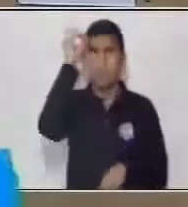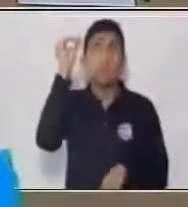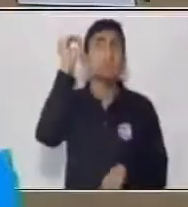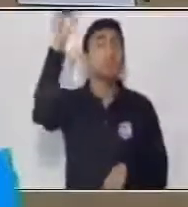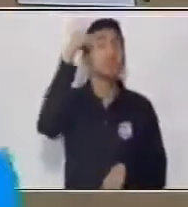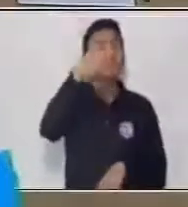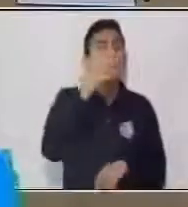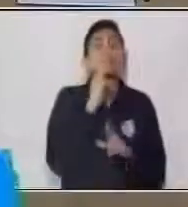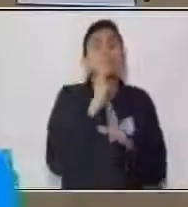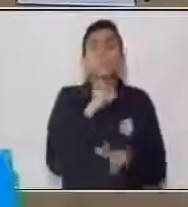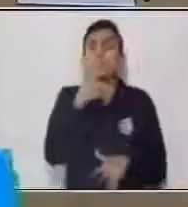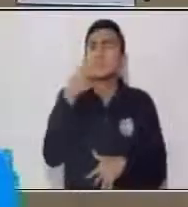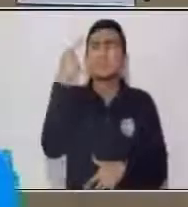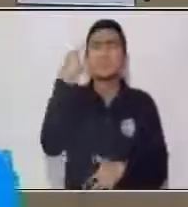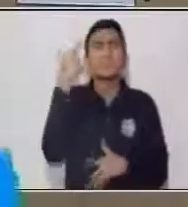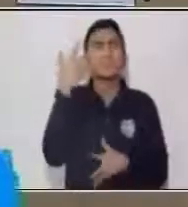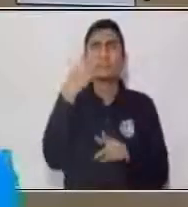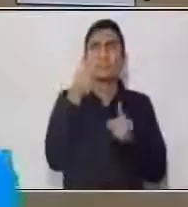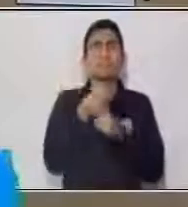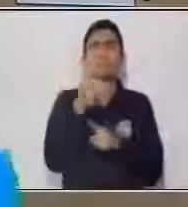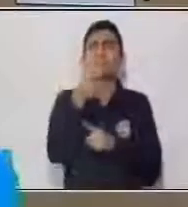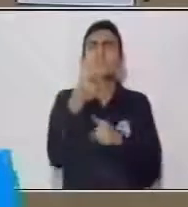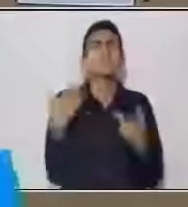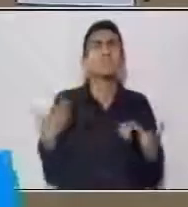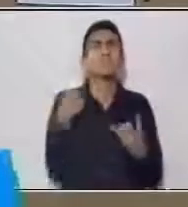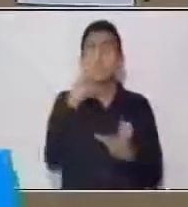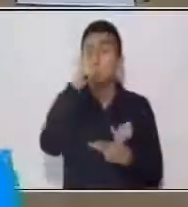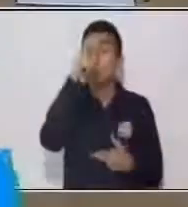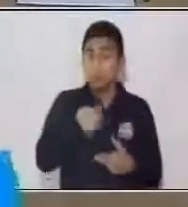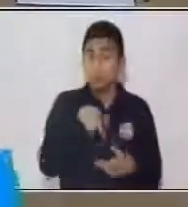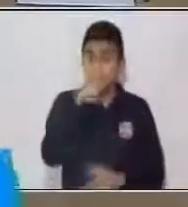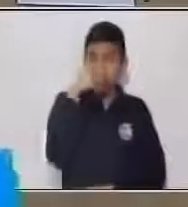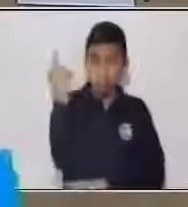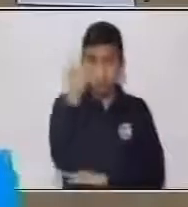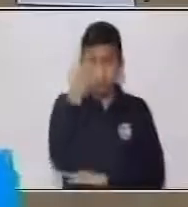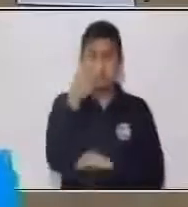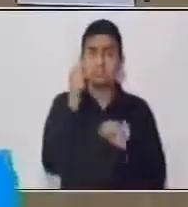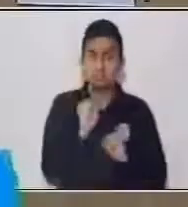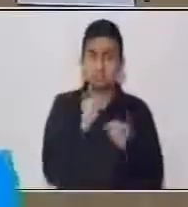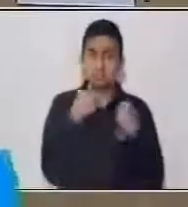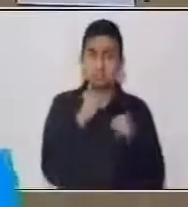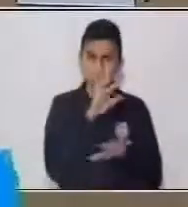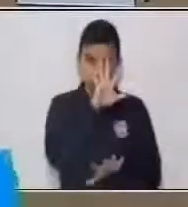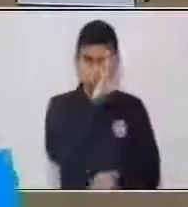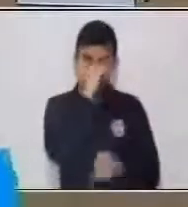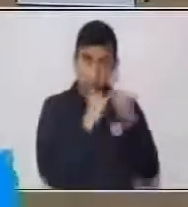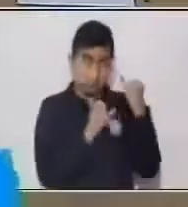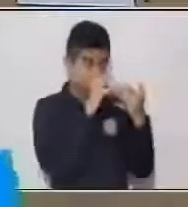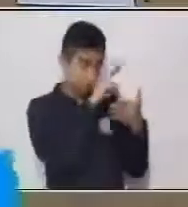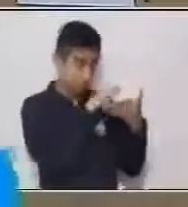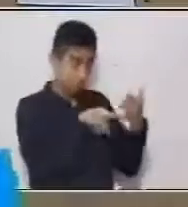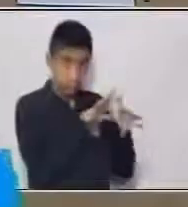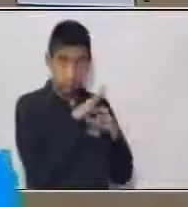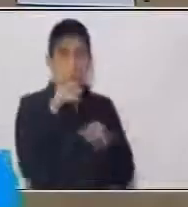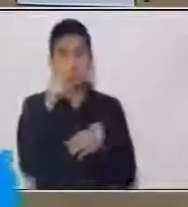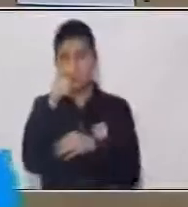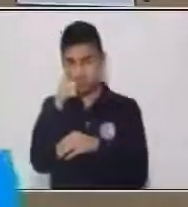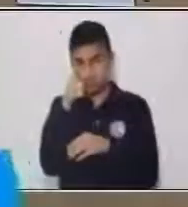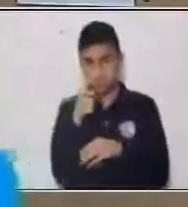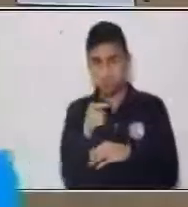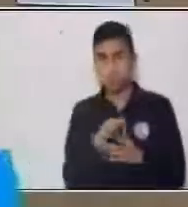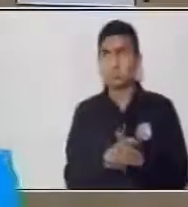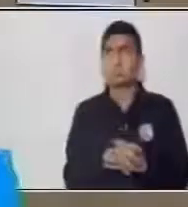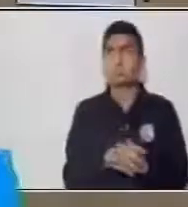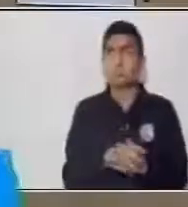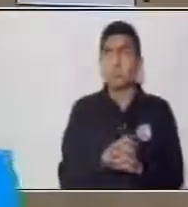es lo que tú concluyes después de leer, a lo que tú determinas después de leer una lectura. Mi conclusión,